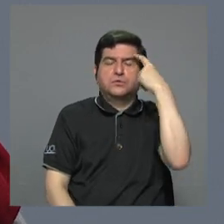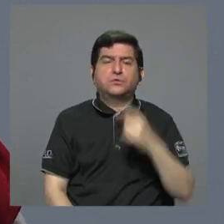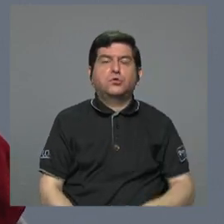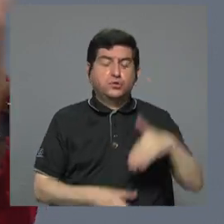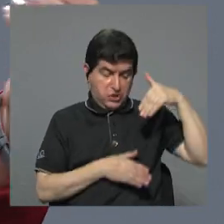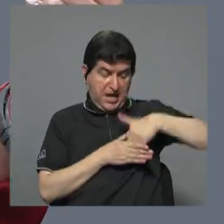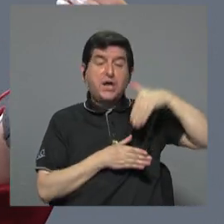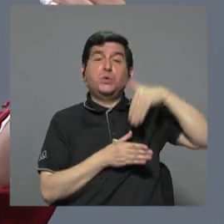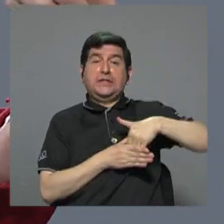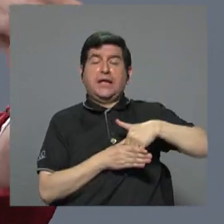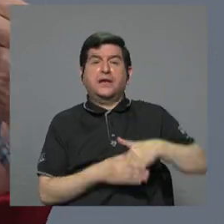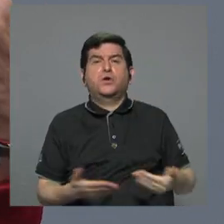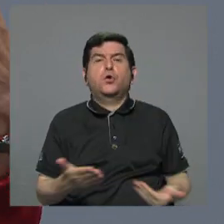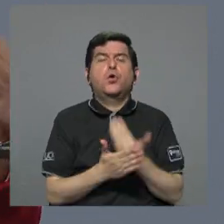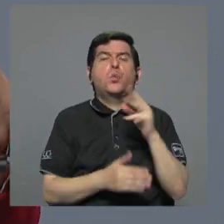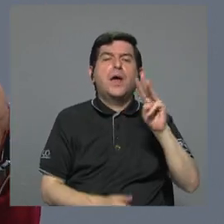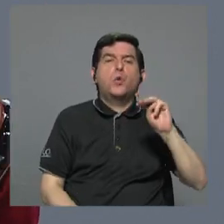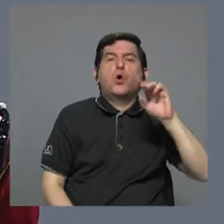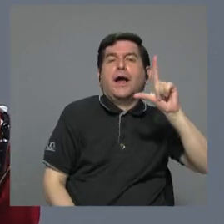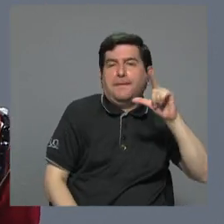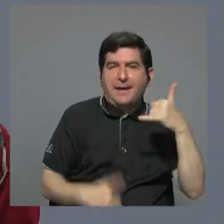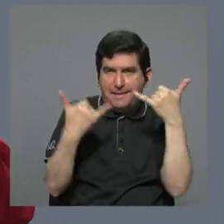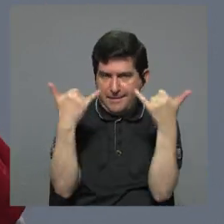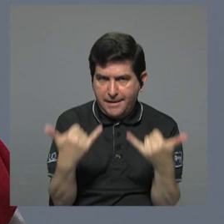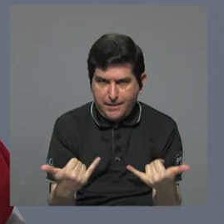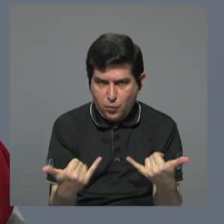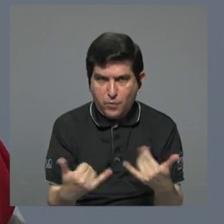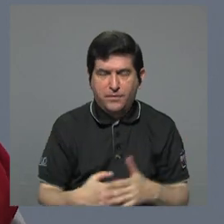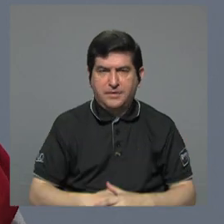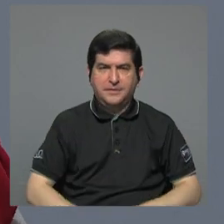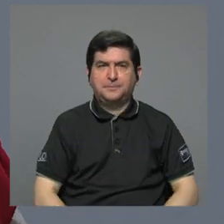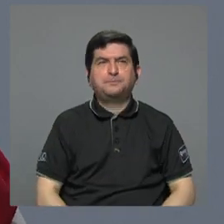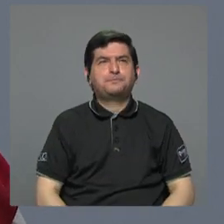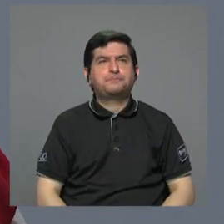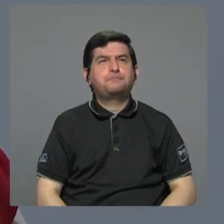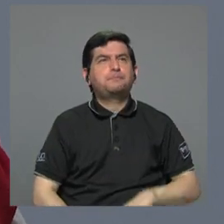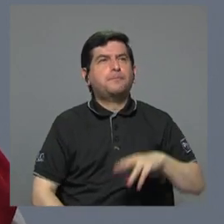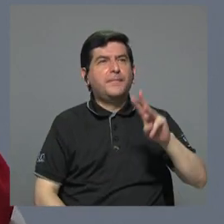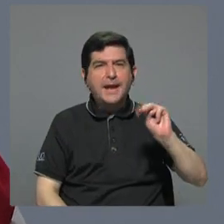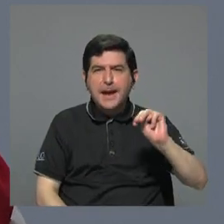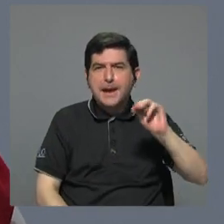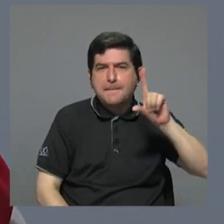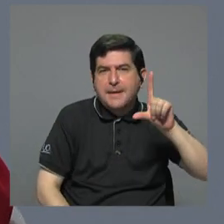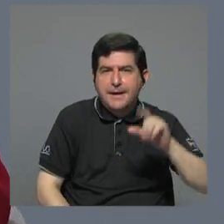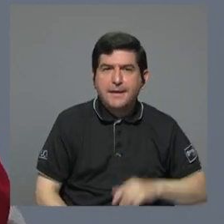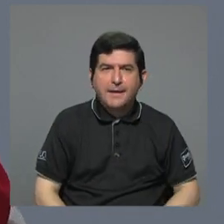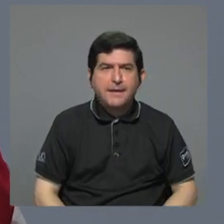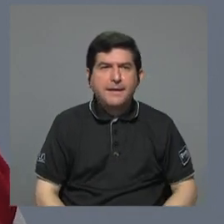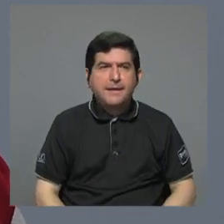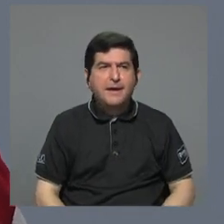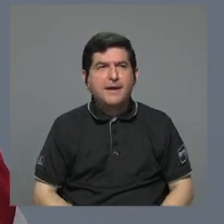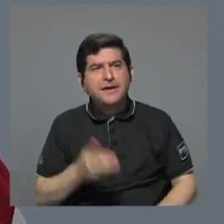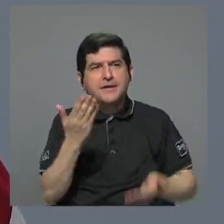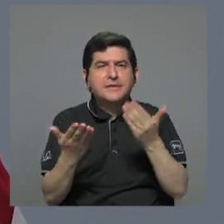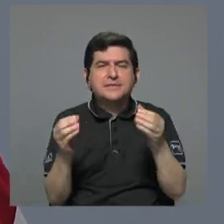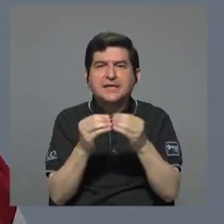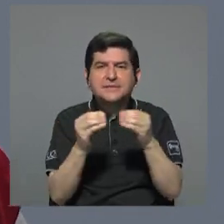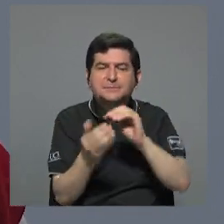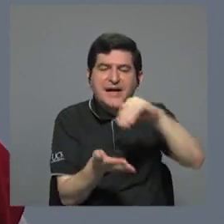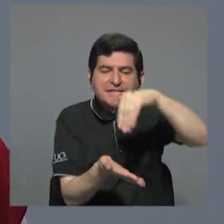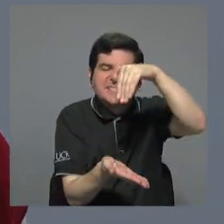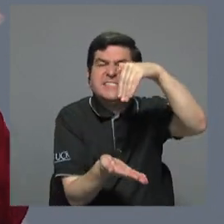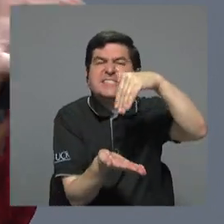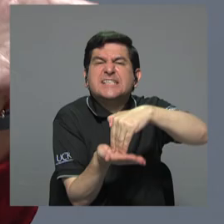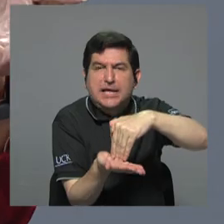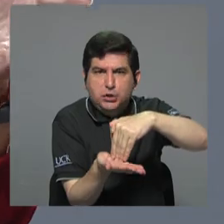lo interno. Este nuevo Movimiento Libertario es un movimiento más de centro,